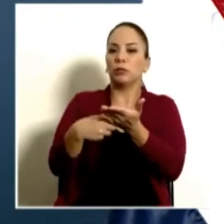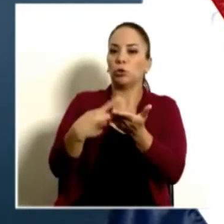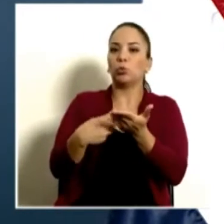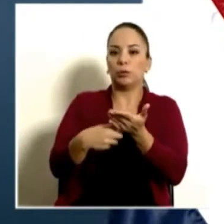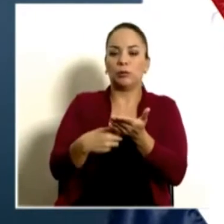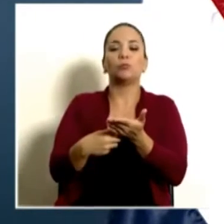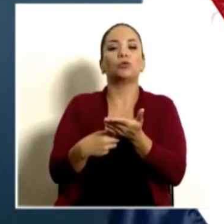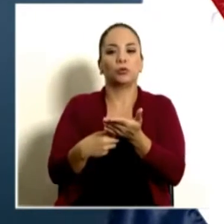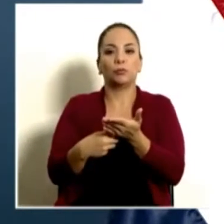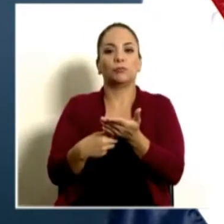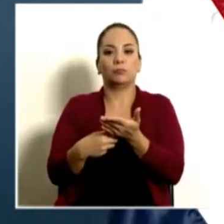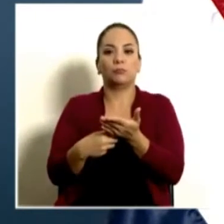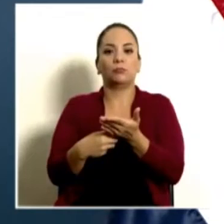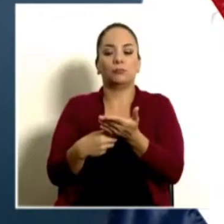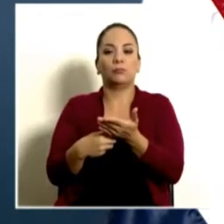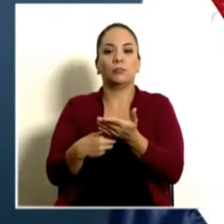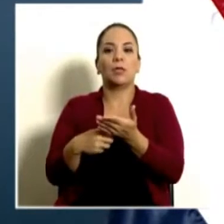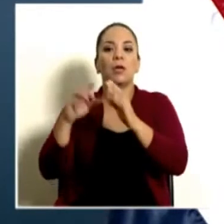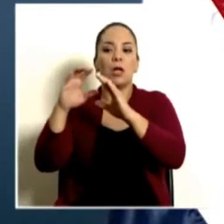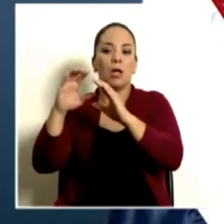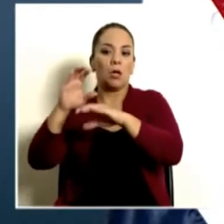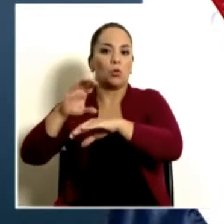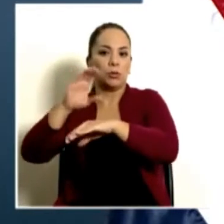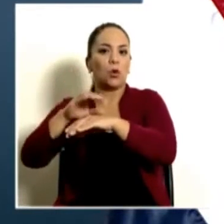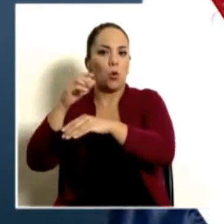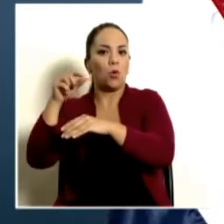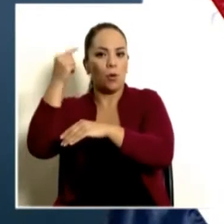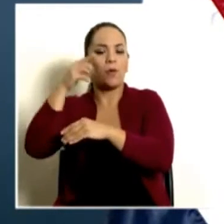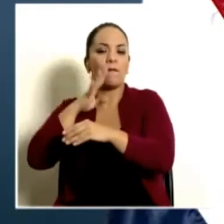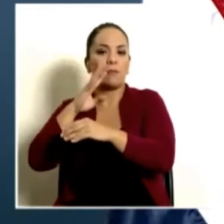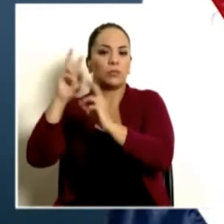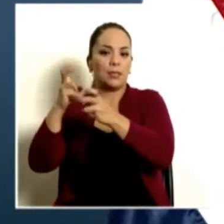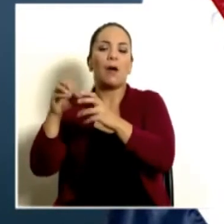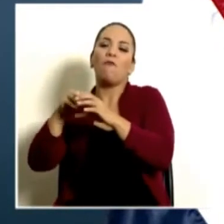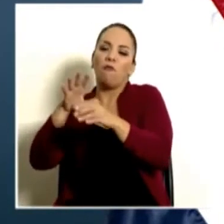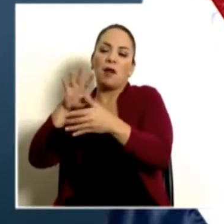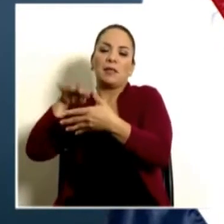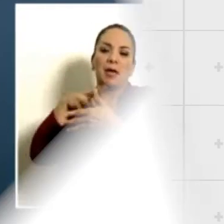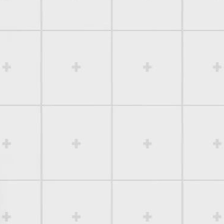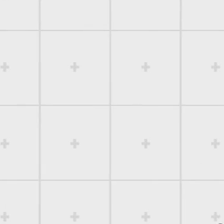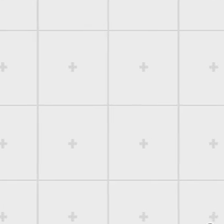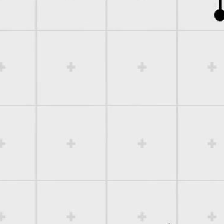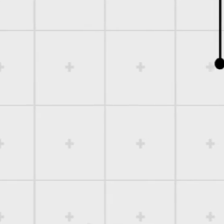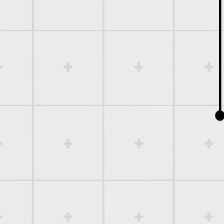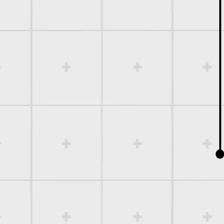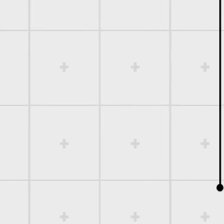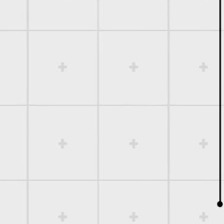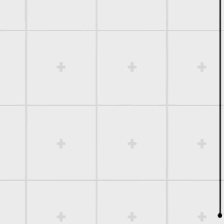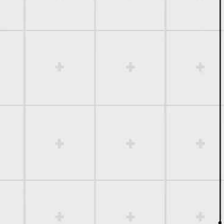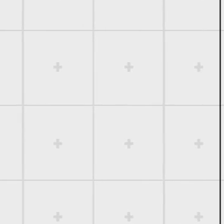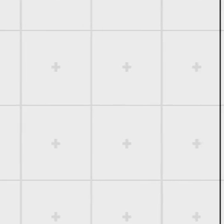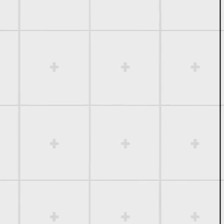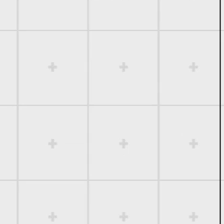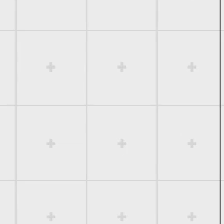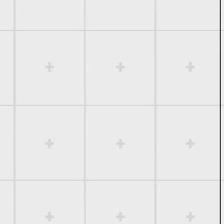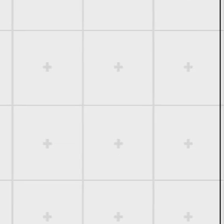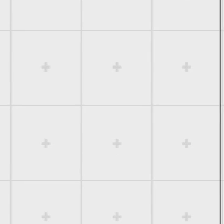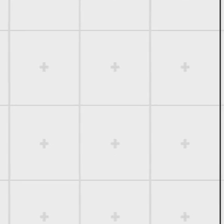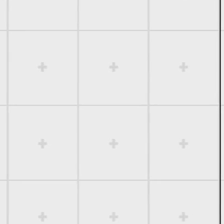de agenda en el Consejo de Gobierno. Es inaceptable, simplemente inaceptable.